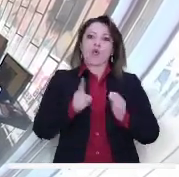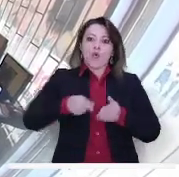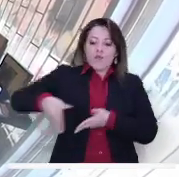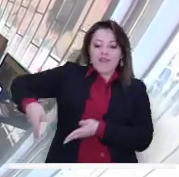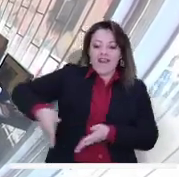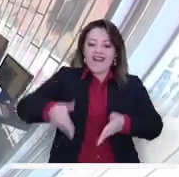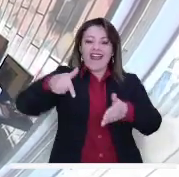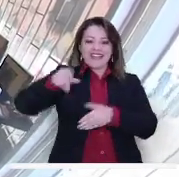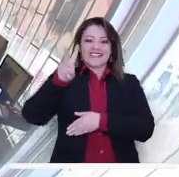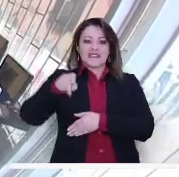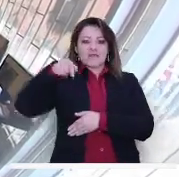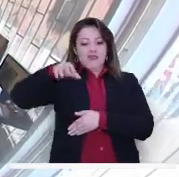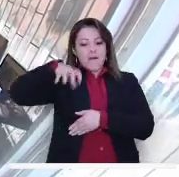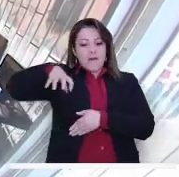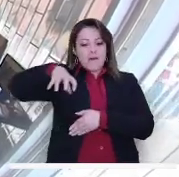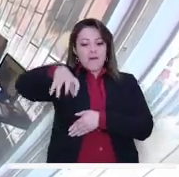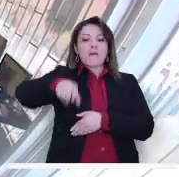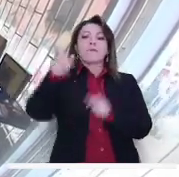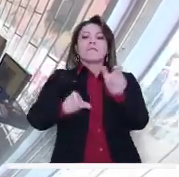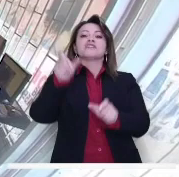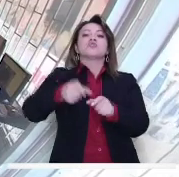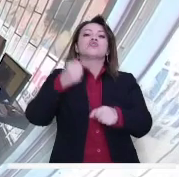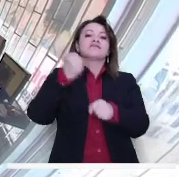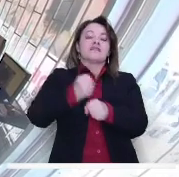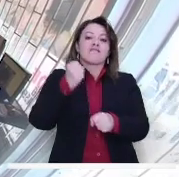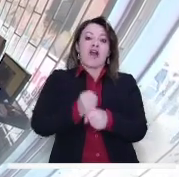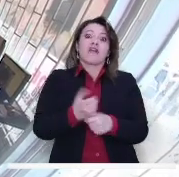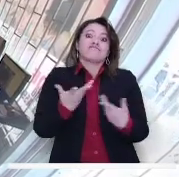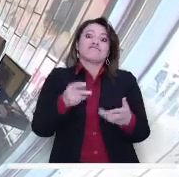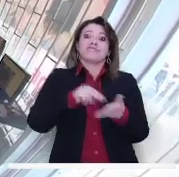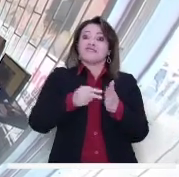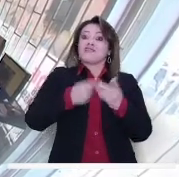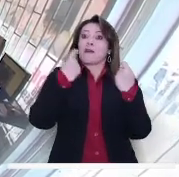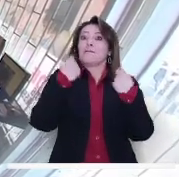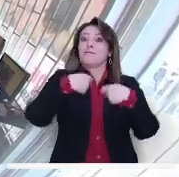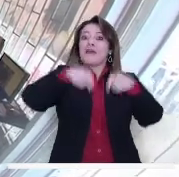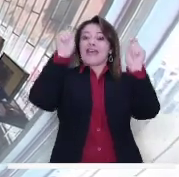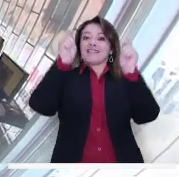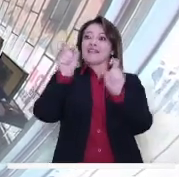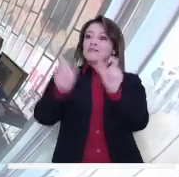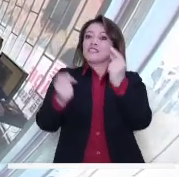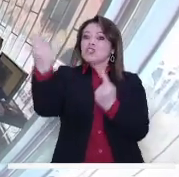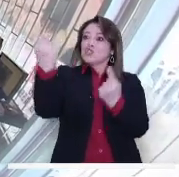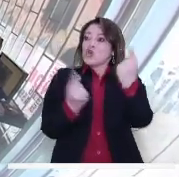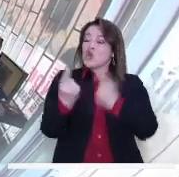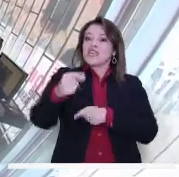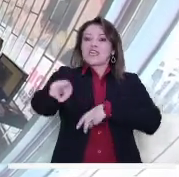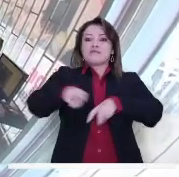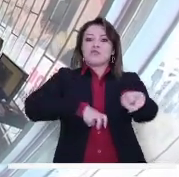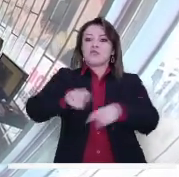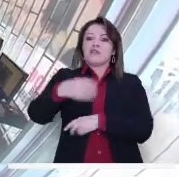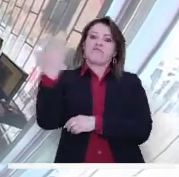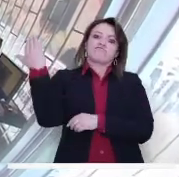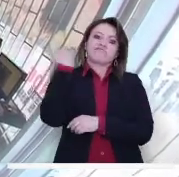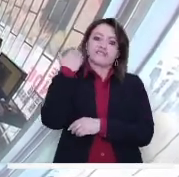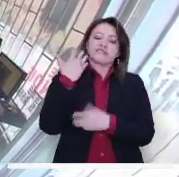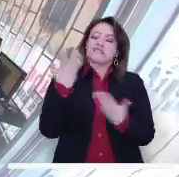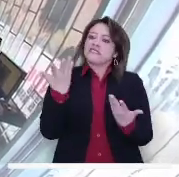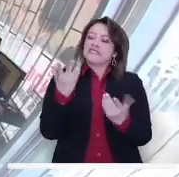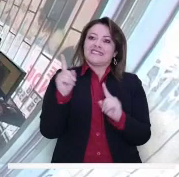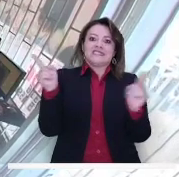en donde va a pasar eso. Entonces, pues las ventas, la cuestión del cliente, la movilidad,